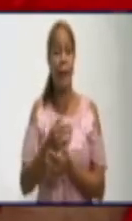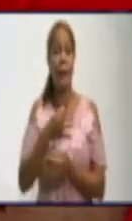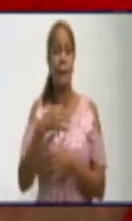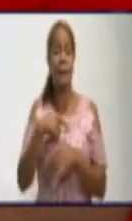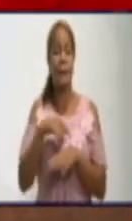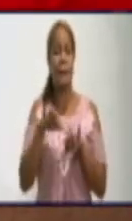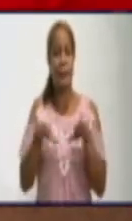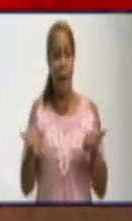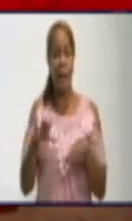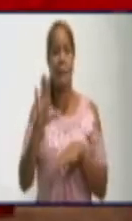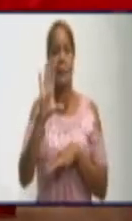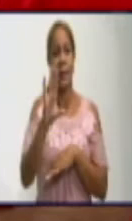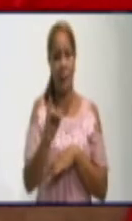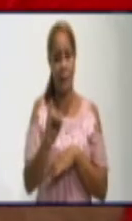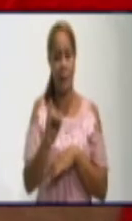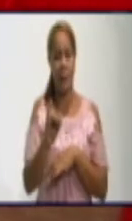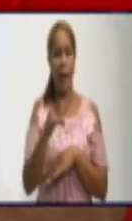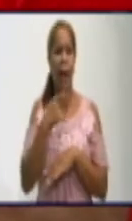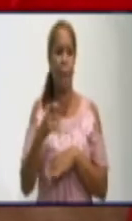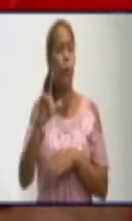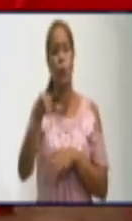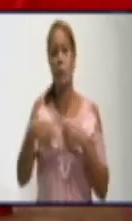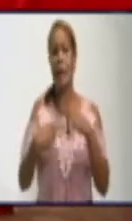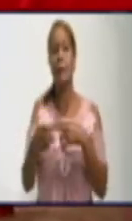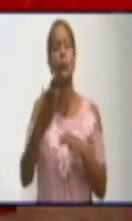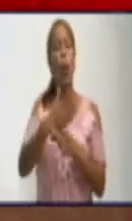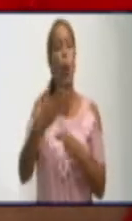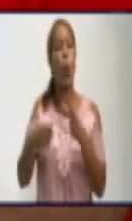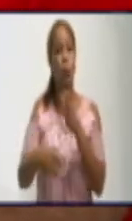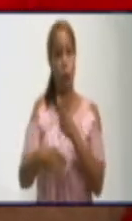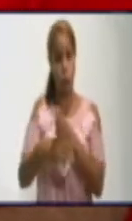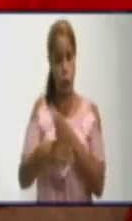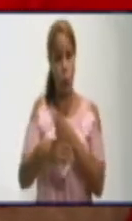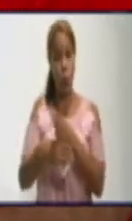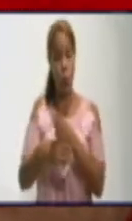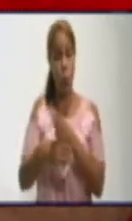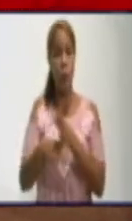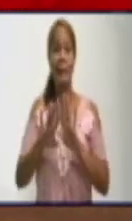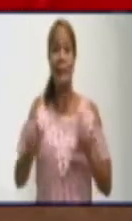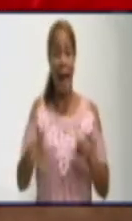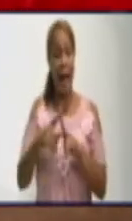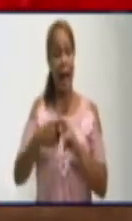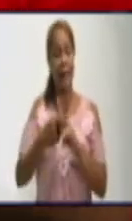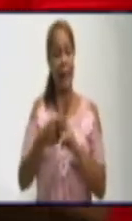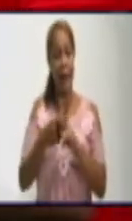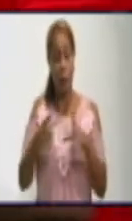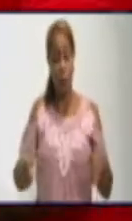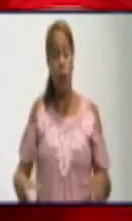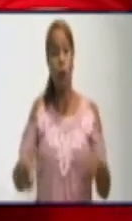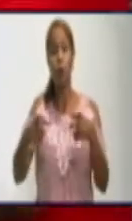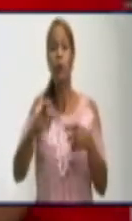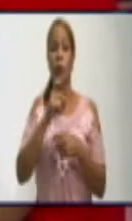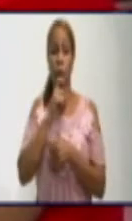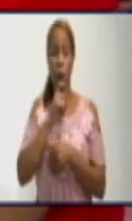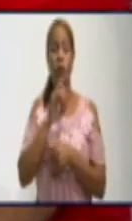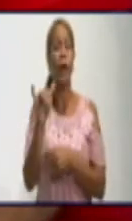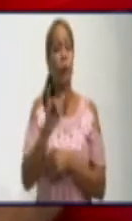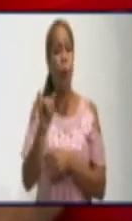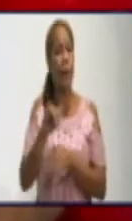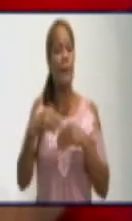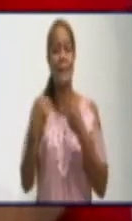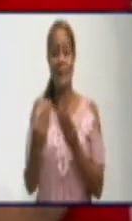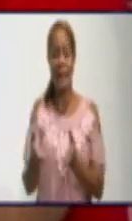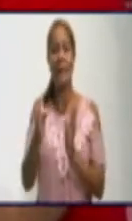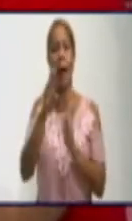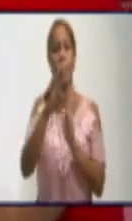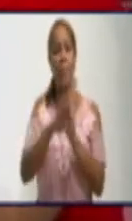una intervención constructiva de la Dirección Municipal de la Vivienda le arreglaron su fosa y deja de ser, también se le da baja y ya